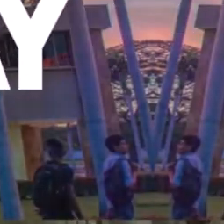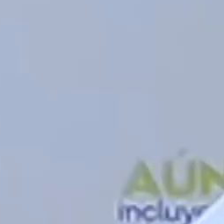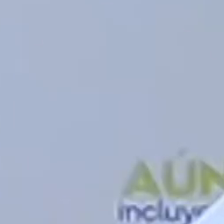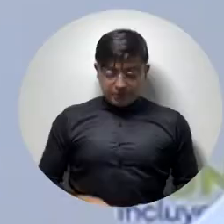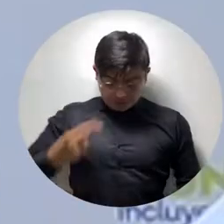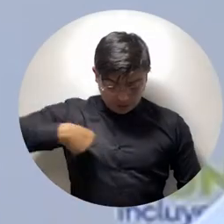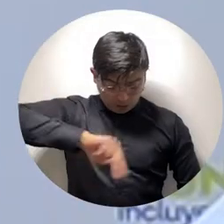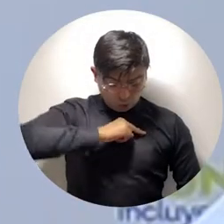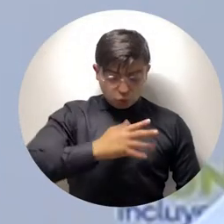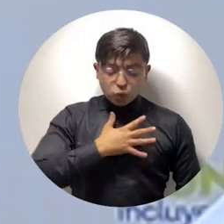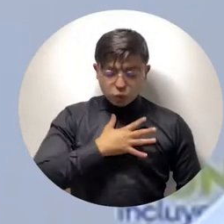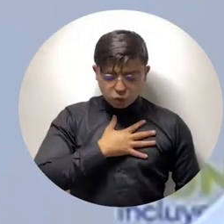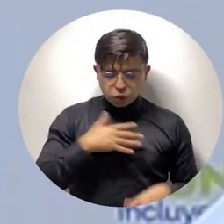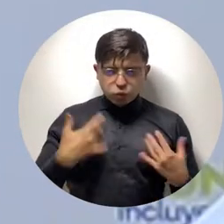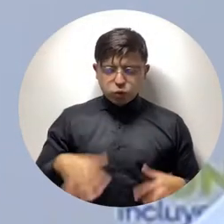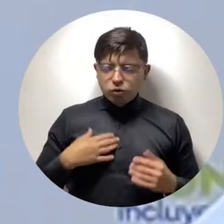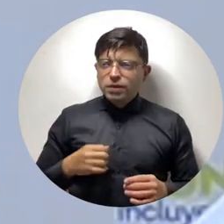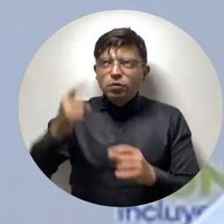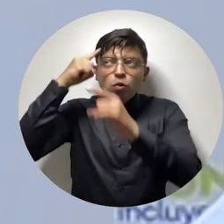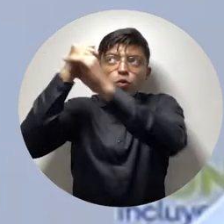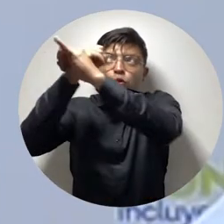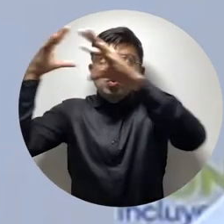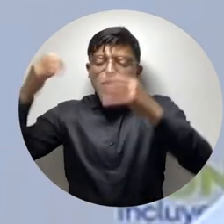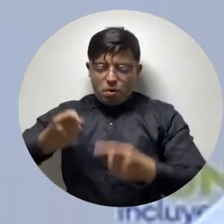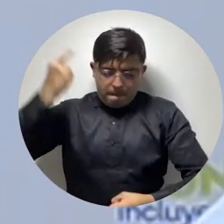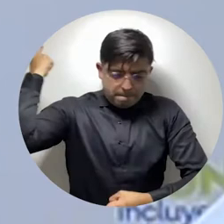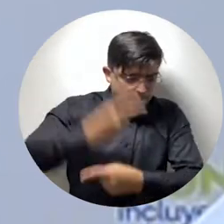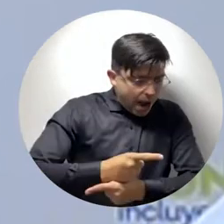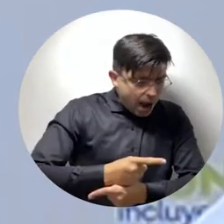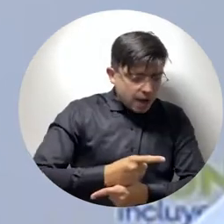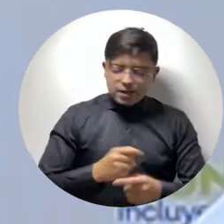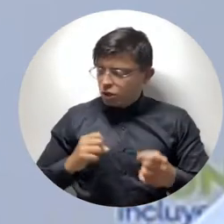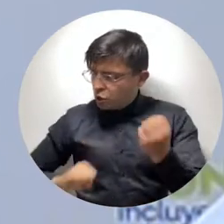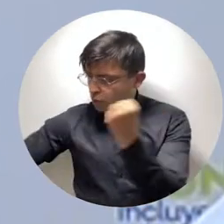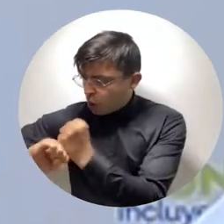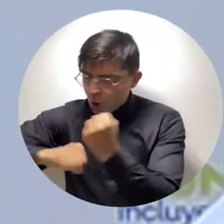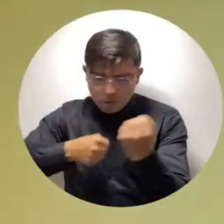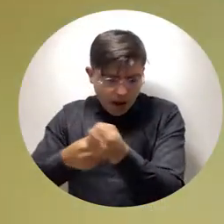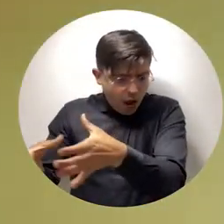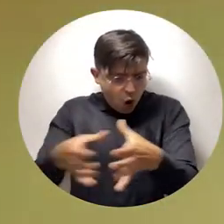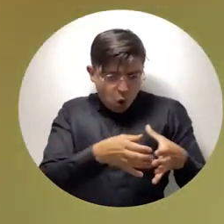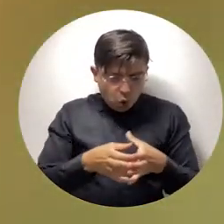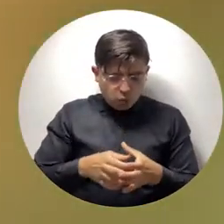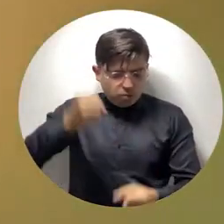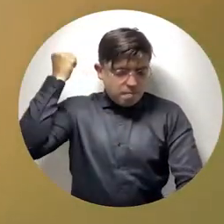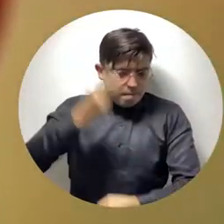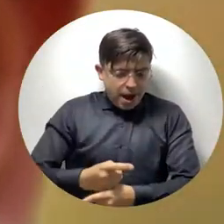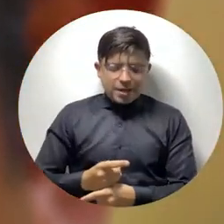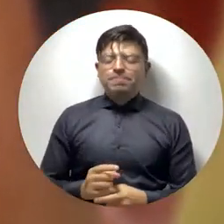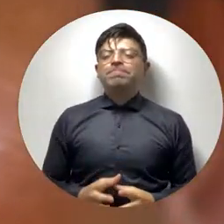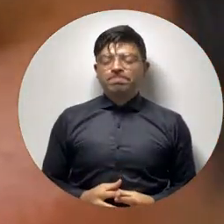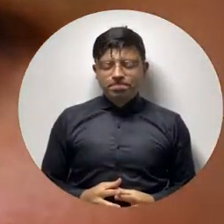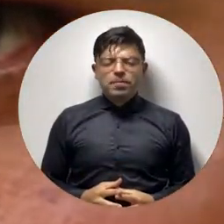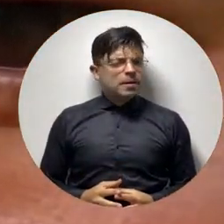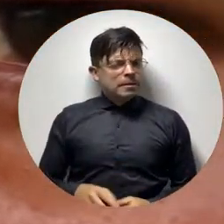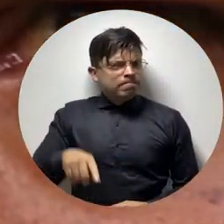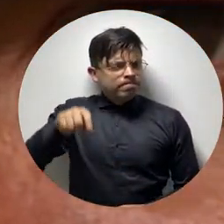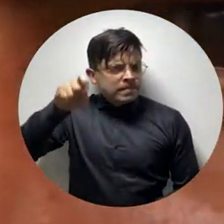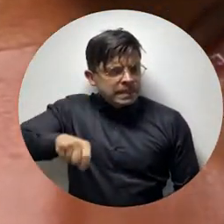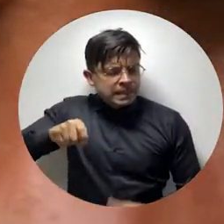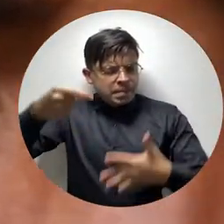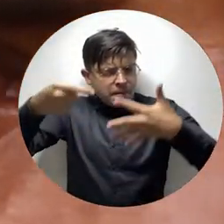Para nosotros es la materialización de un sueño colectivo. Cada vez hablamos de la